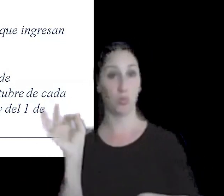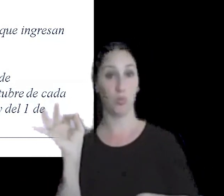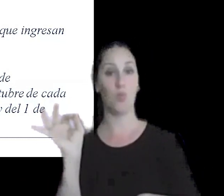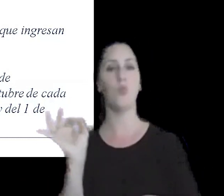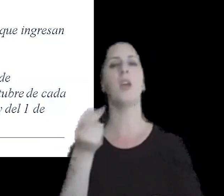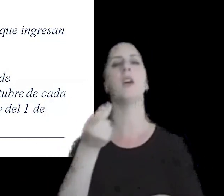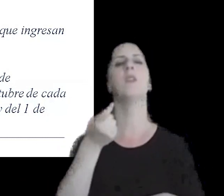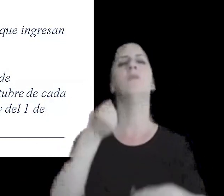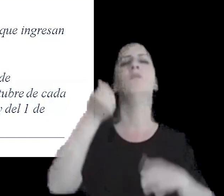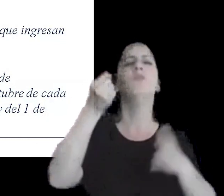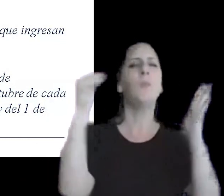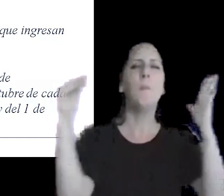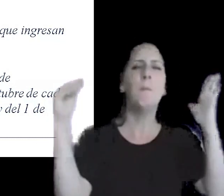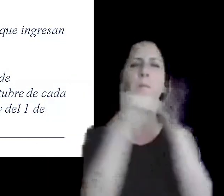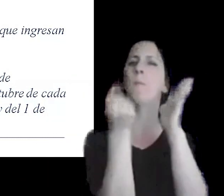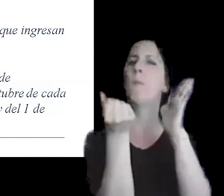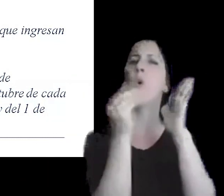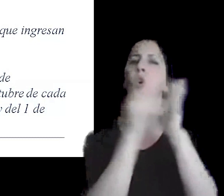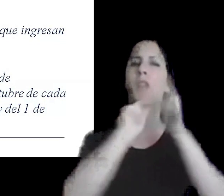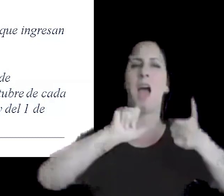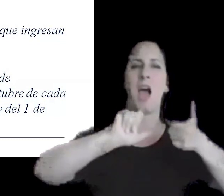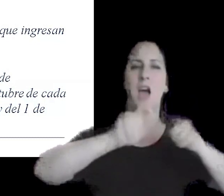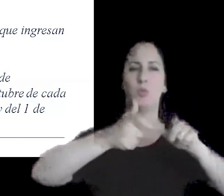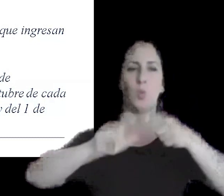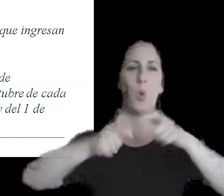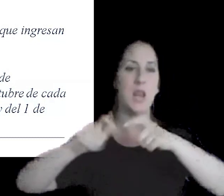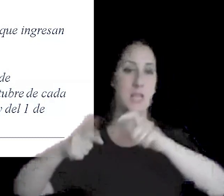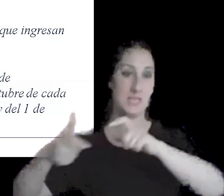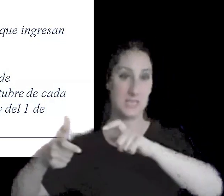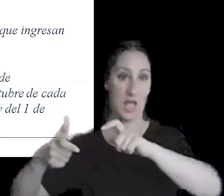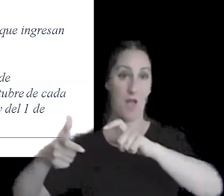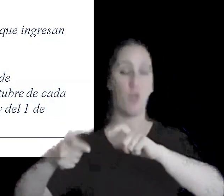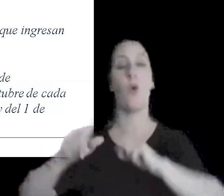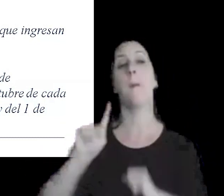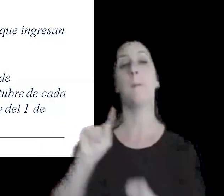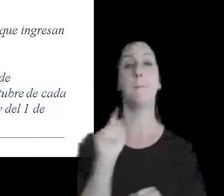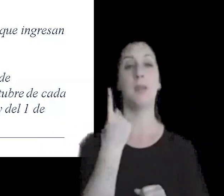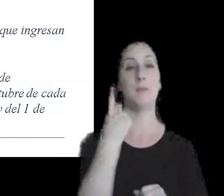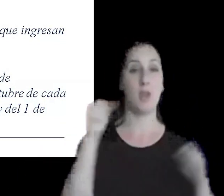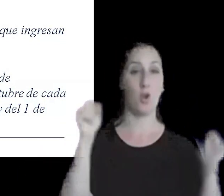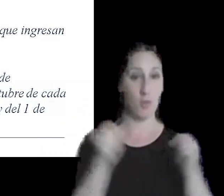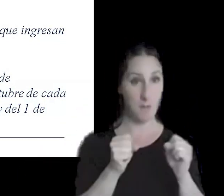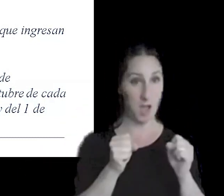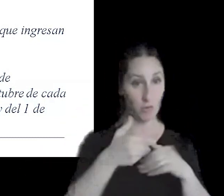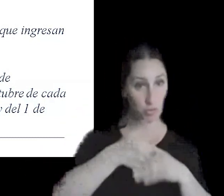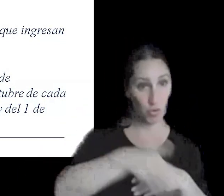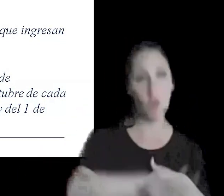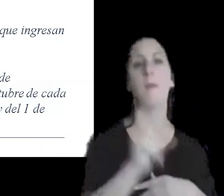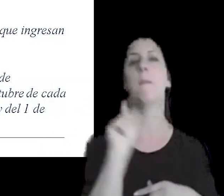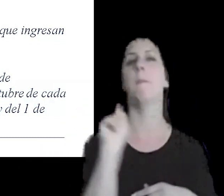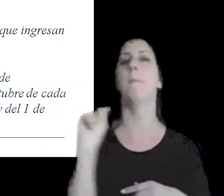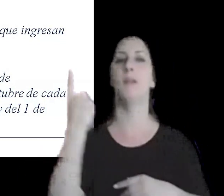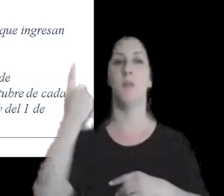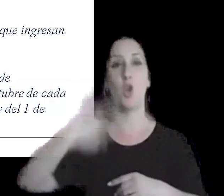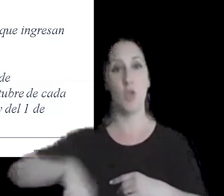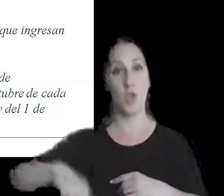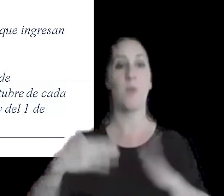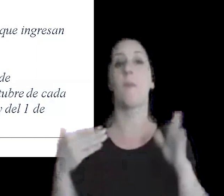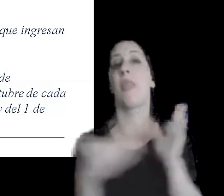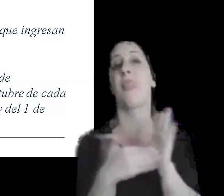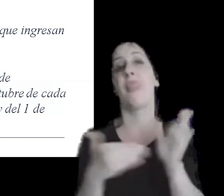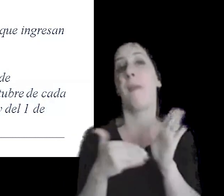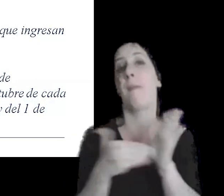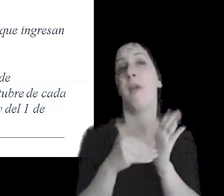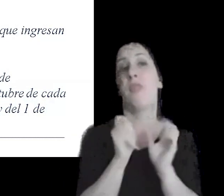importes actualizados que serán aplicables a partir del primero de mayo y el primero de noviembre según corresponda